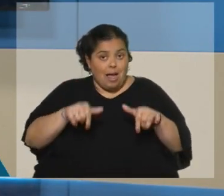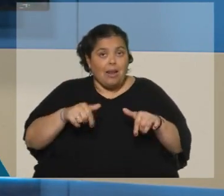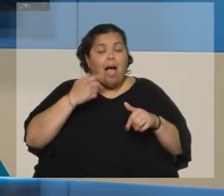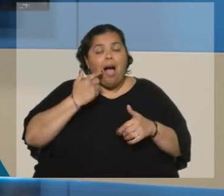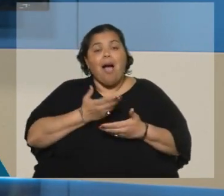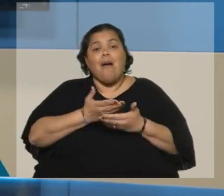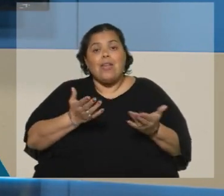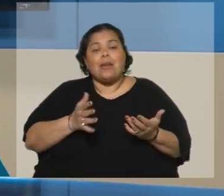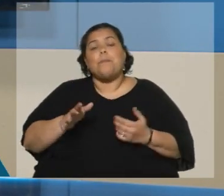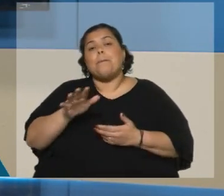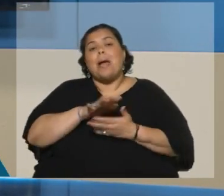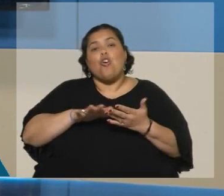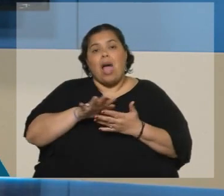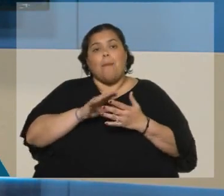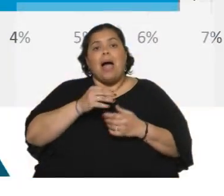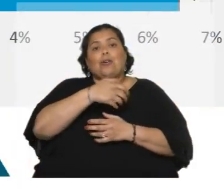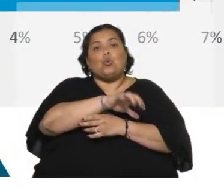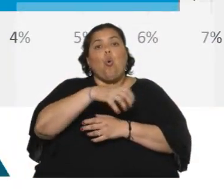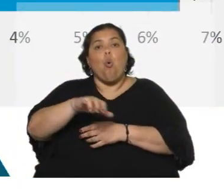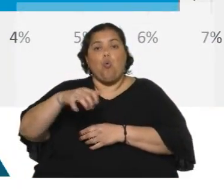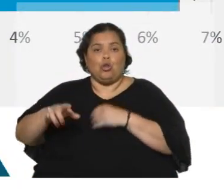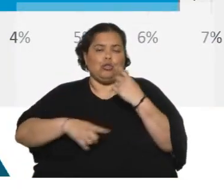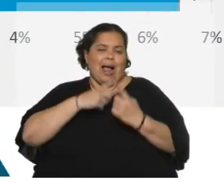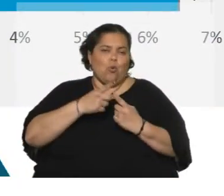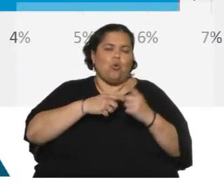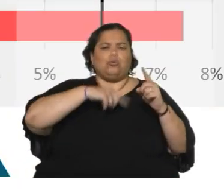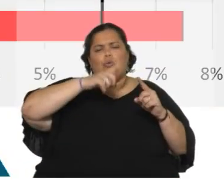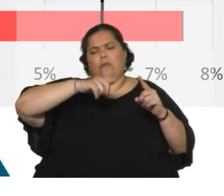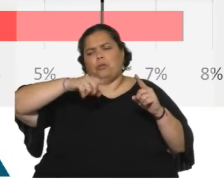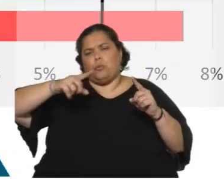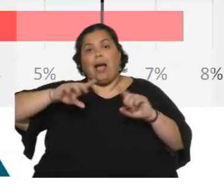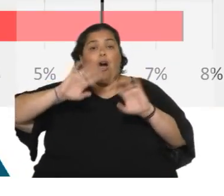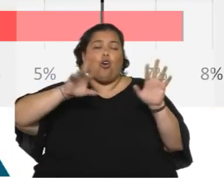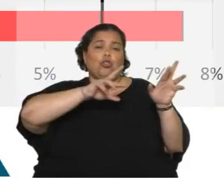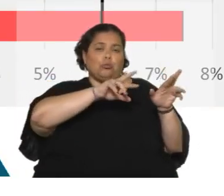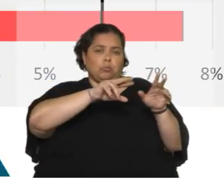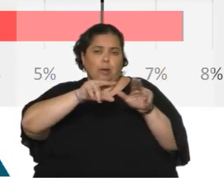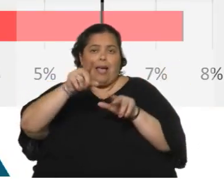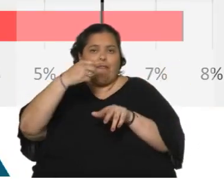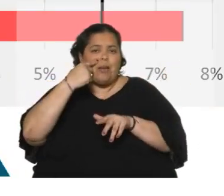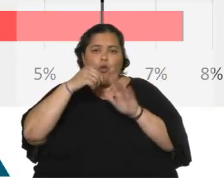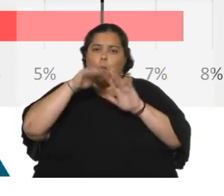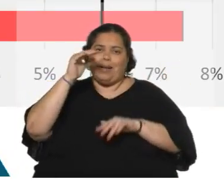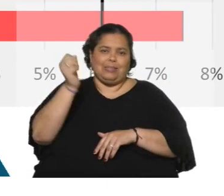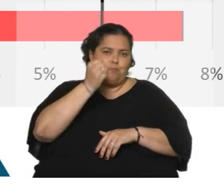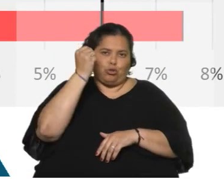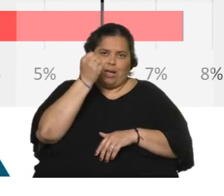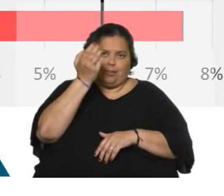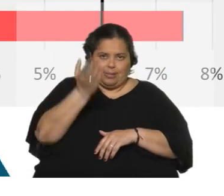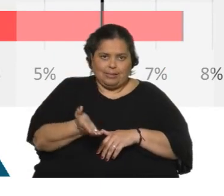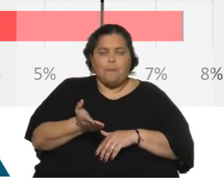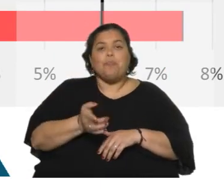panorama por rubros, algunos más volátiles que el otro, pero acá vemos los más relevantes. Entonces, fíjense ustedes,